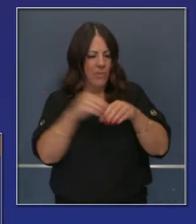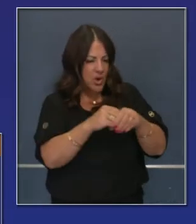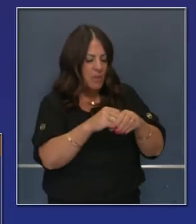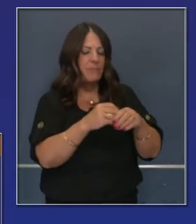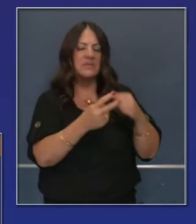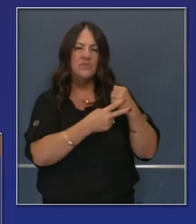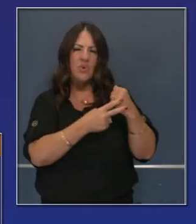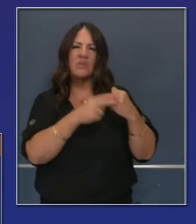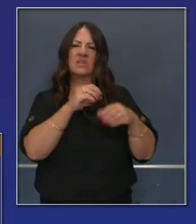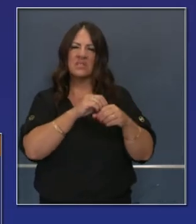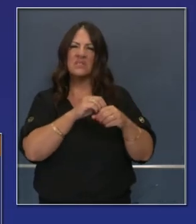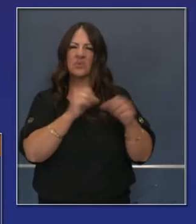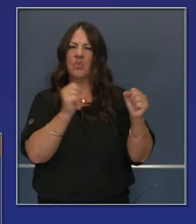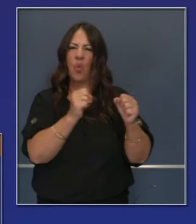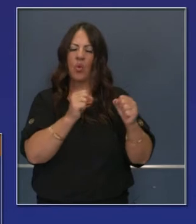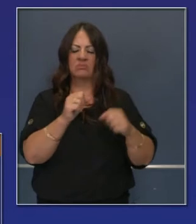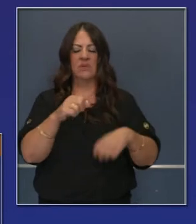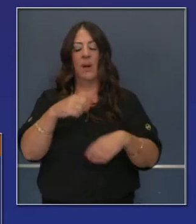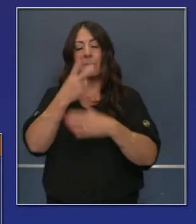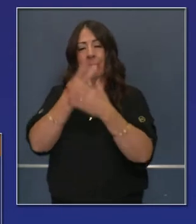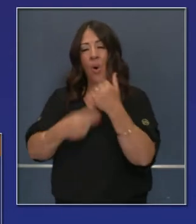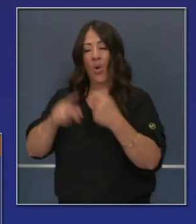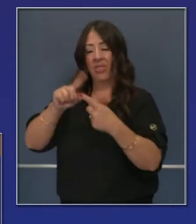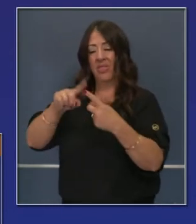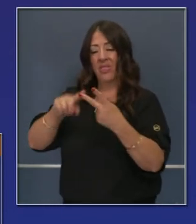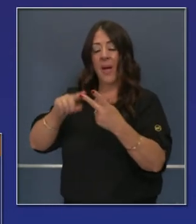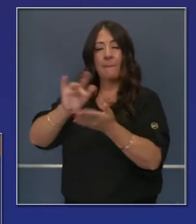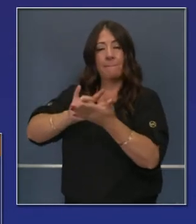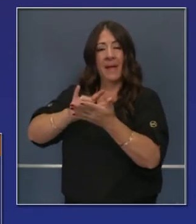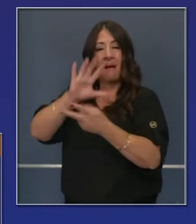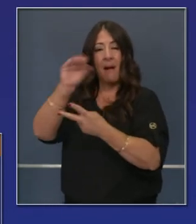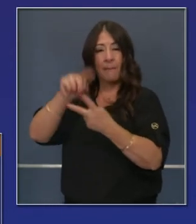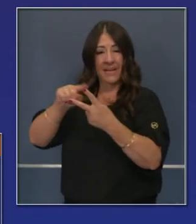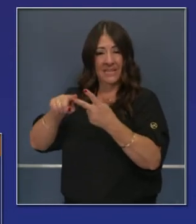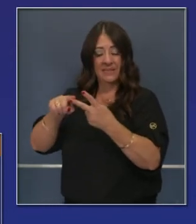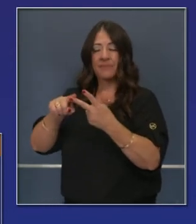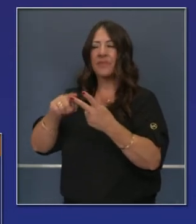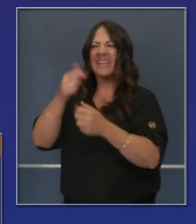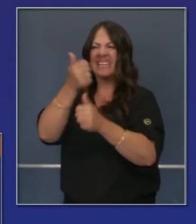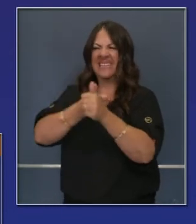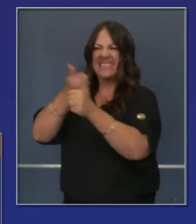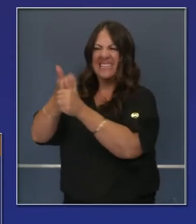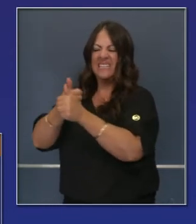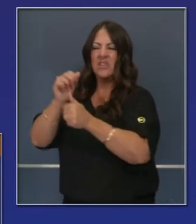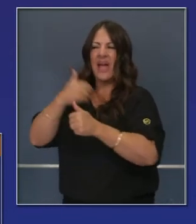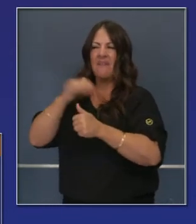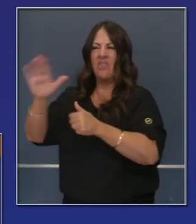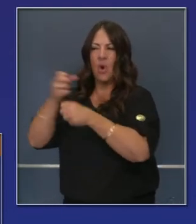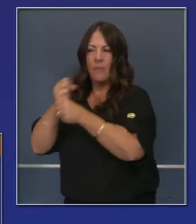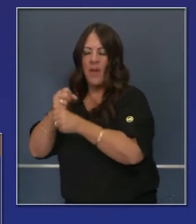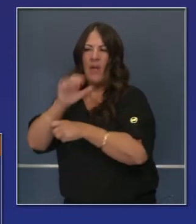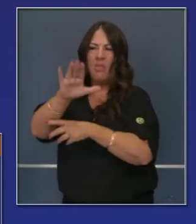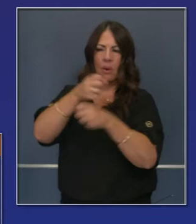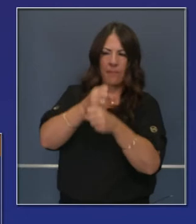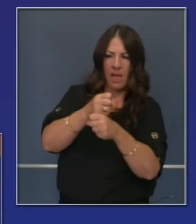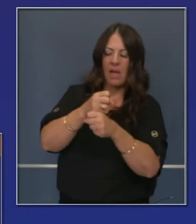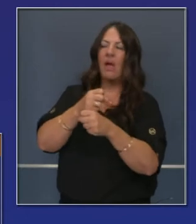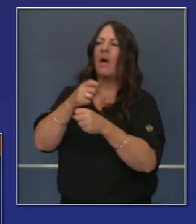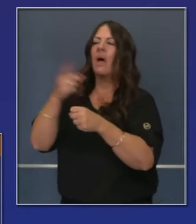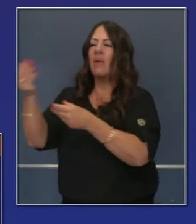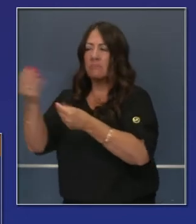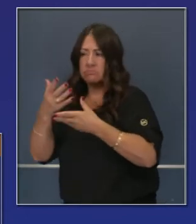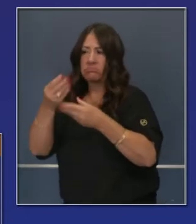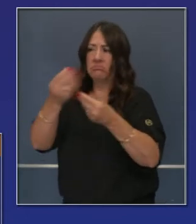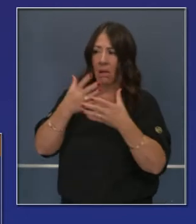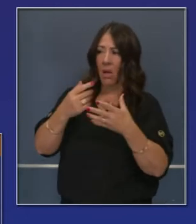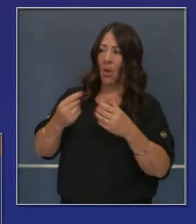estamos hablando de dos, tal vez cuatro para planificación moderna y Pfizer. Cada uno de ellos requieren elementos de almacenamiento diferentes,